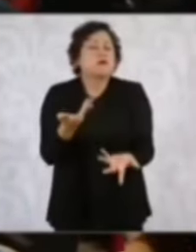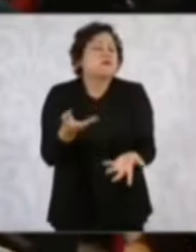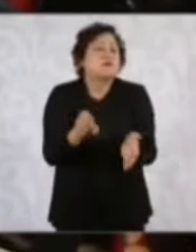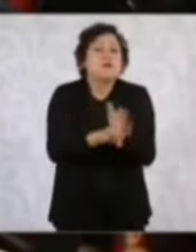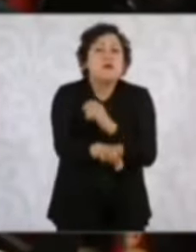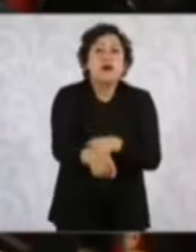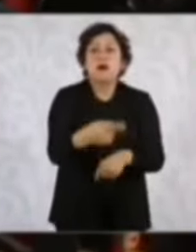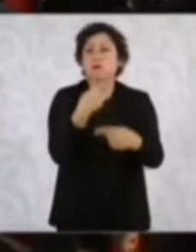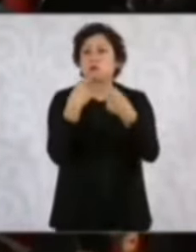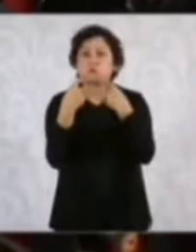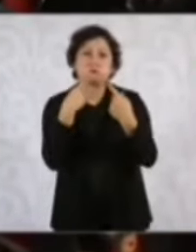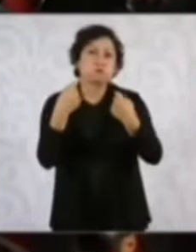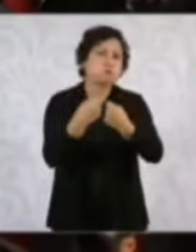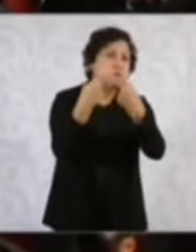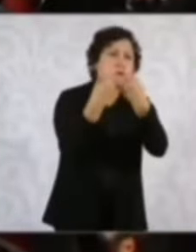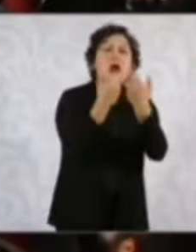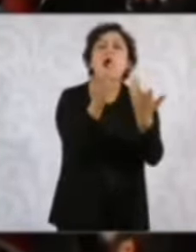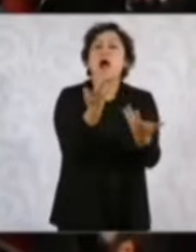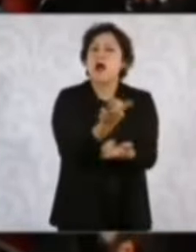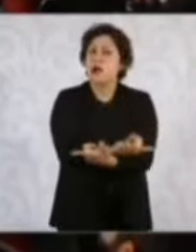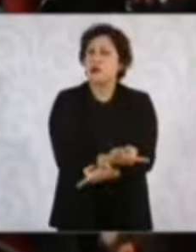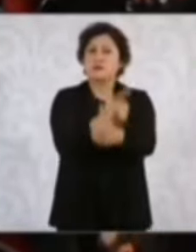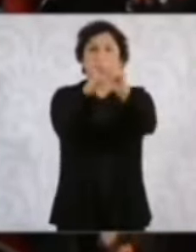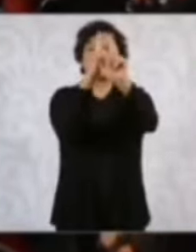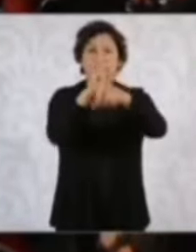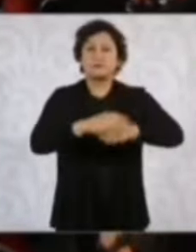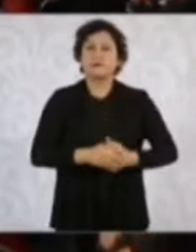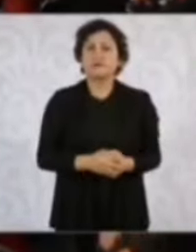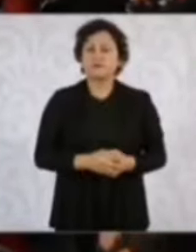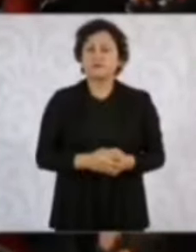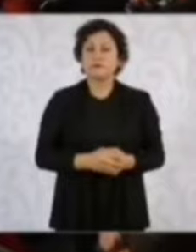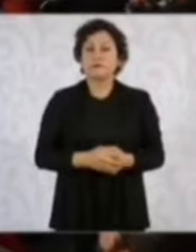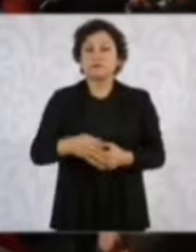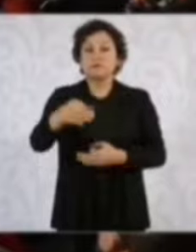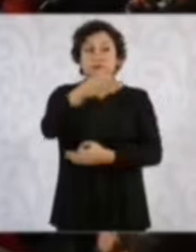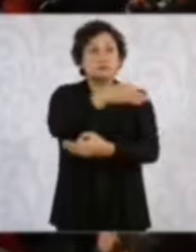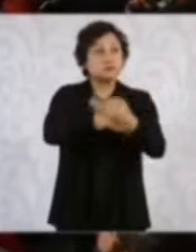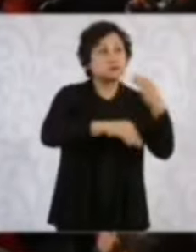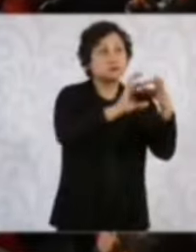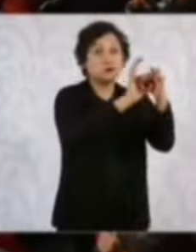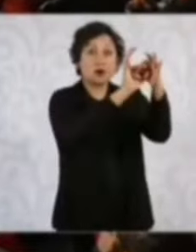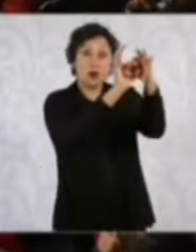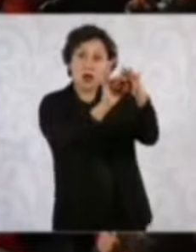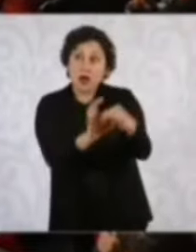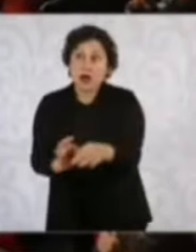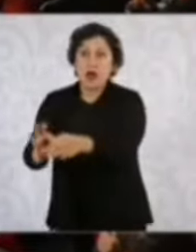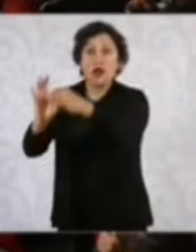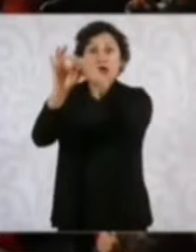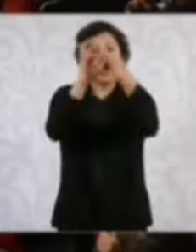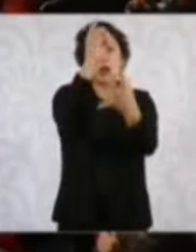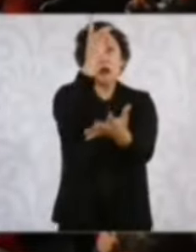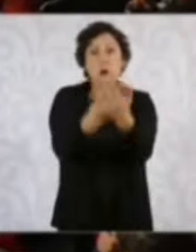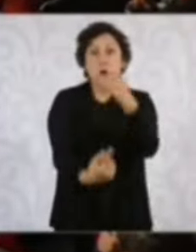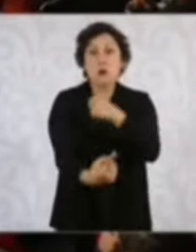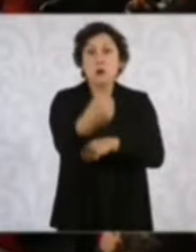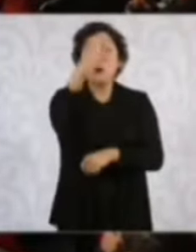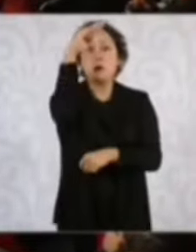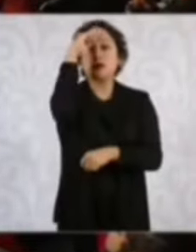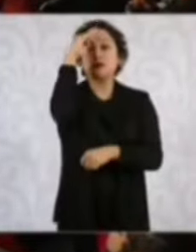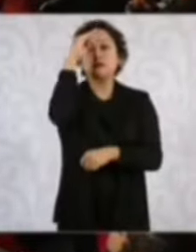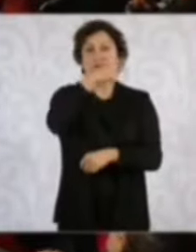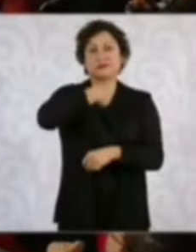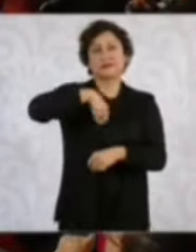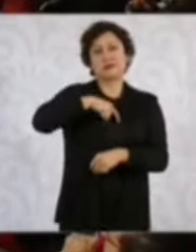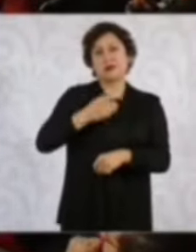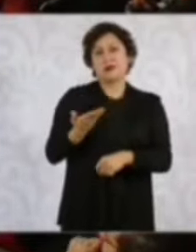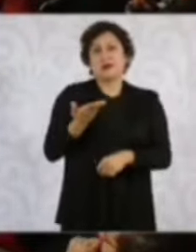Hay libertades y no hay pensamiento único, nosotros no pedimos que todo el mundo piense como